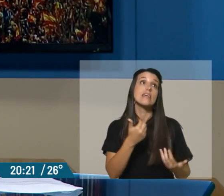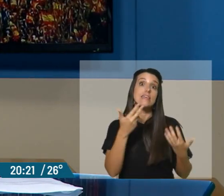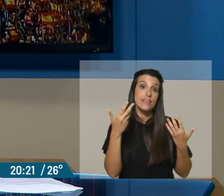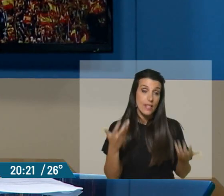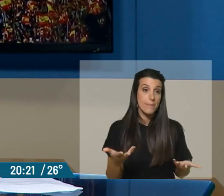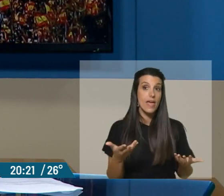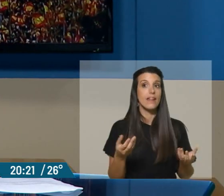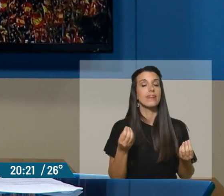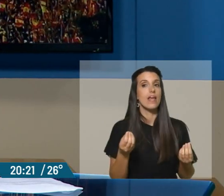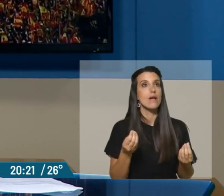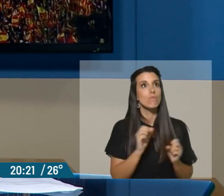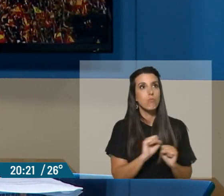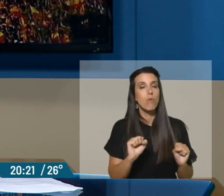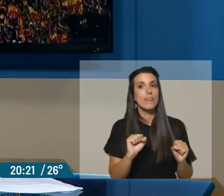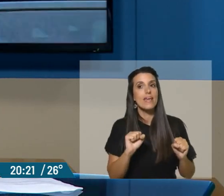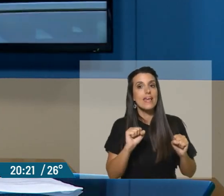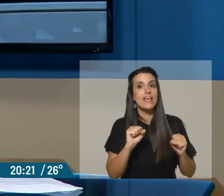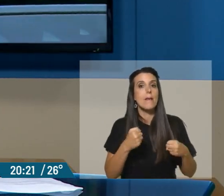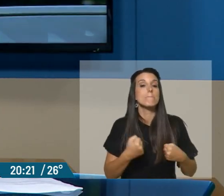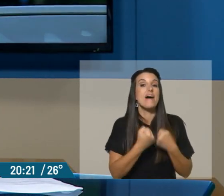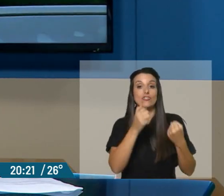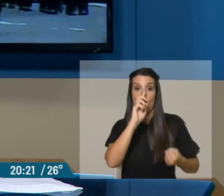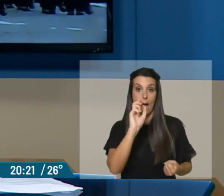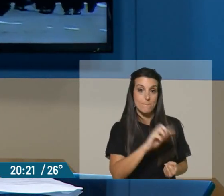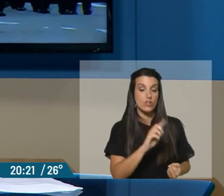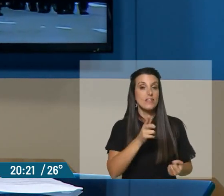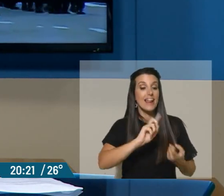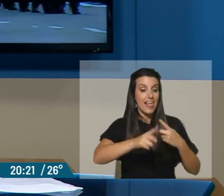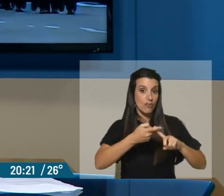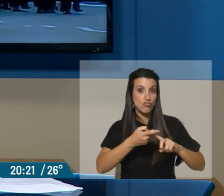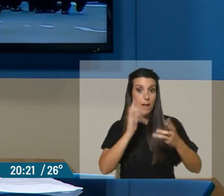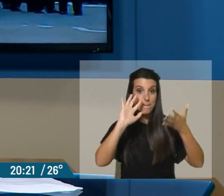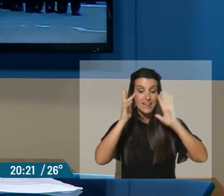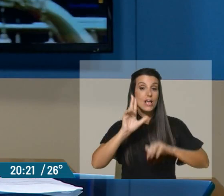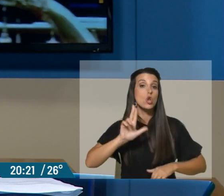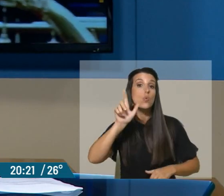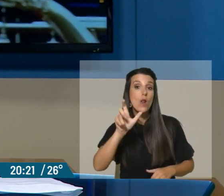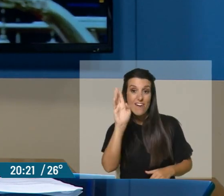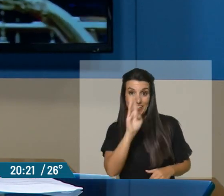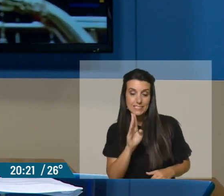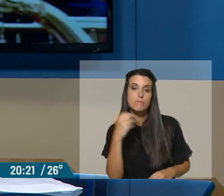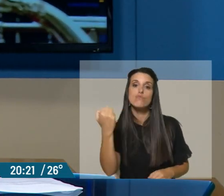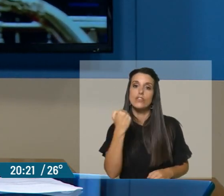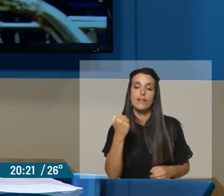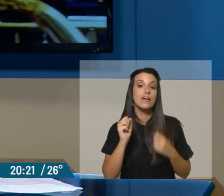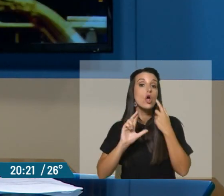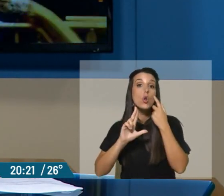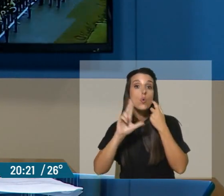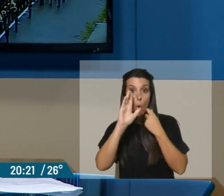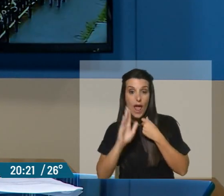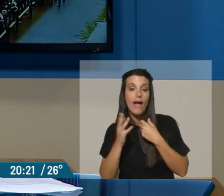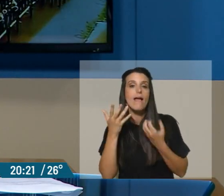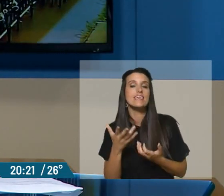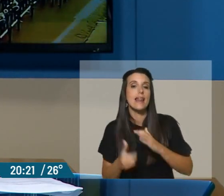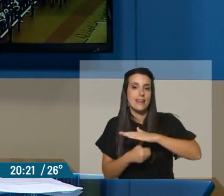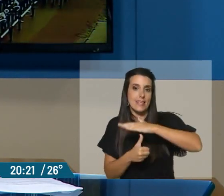definitiva puede haber un impacto más rápido. La relación Milei-Lula es muy importante. Lula se quiere posicionar